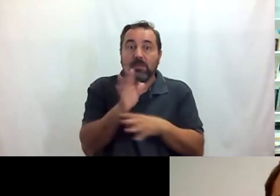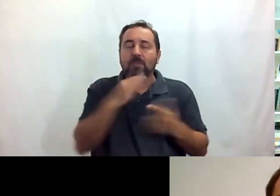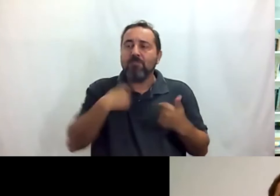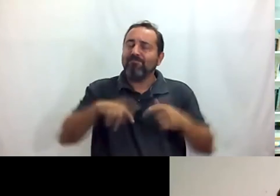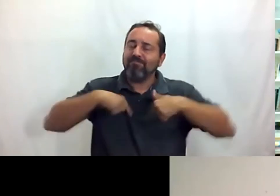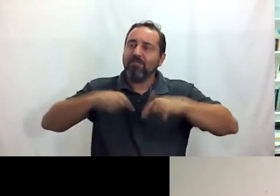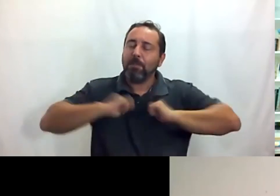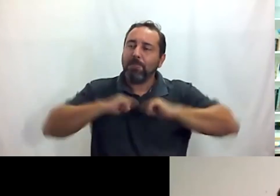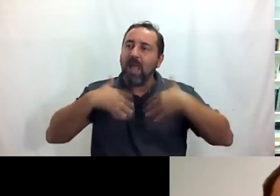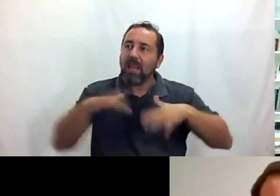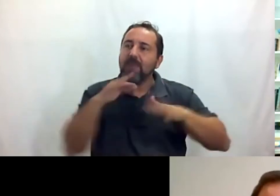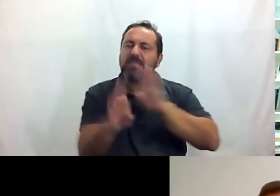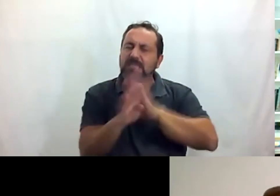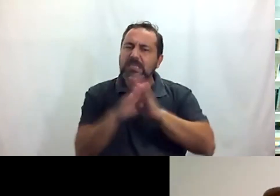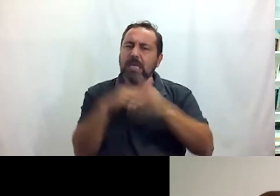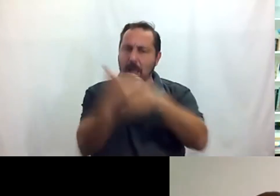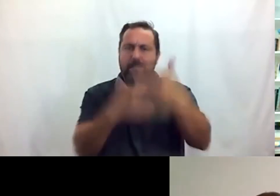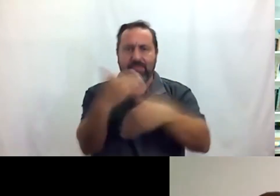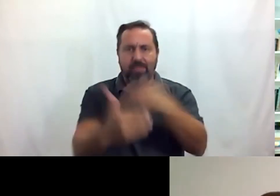mucho que sigáis avanzando